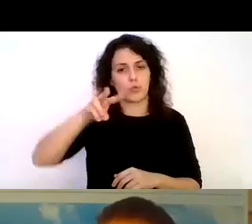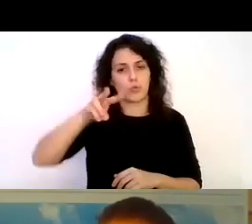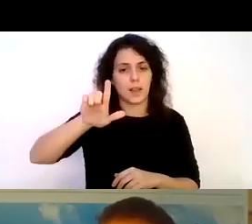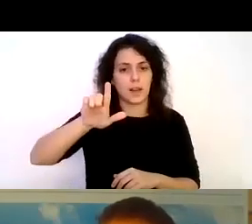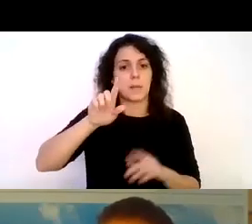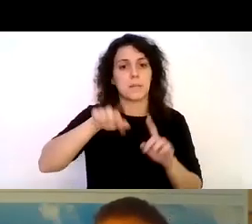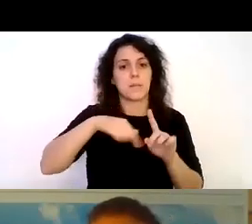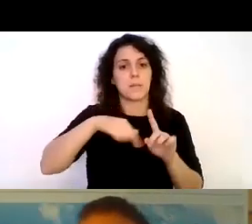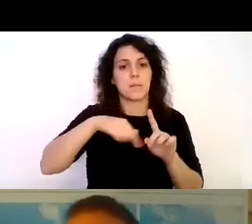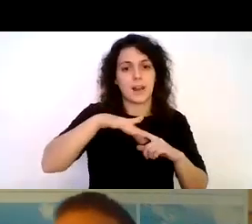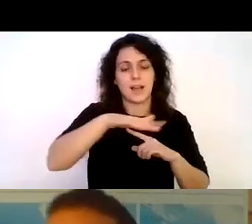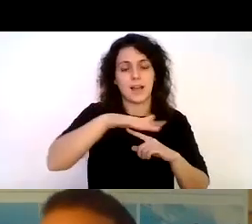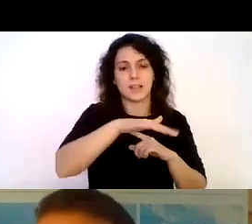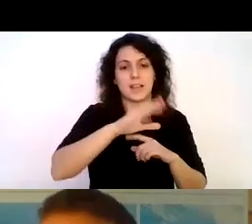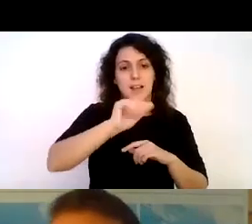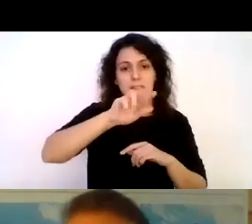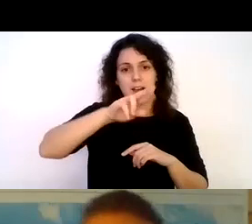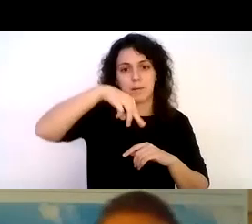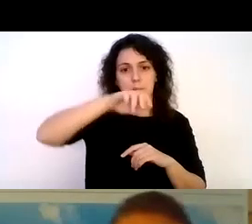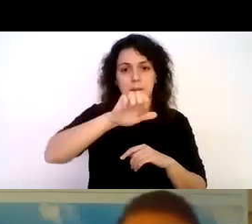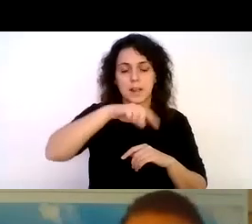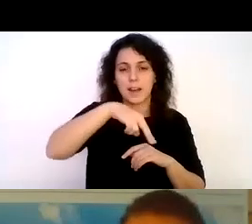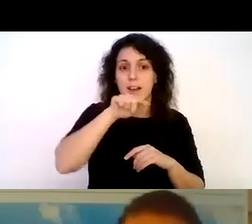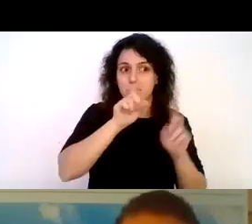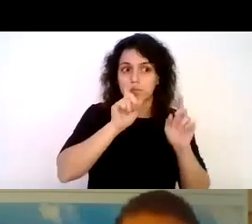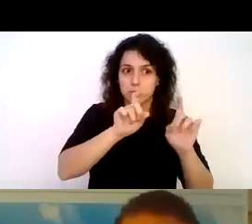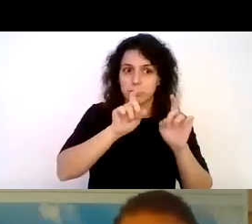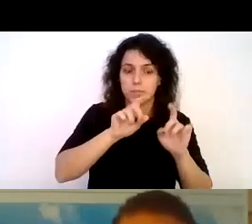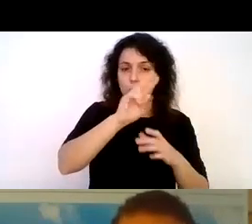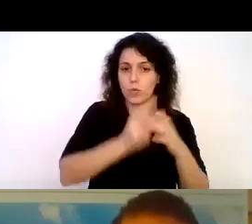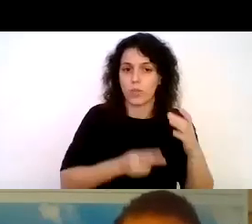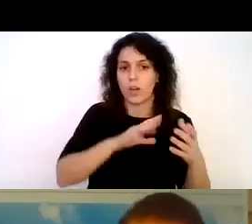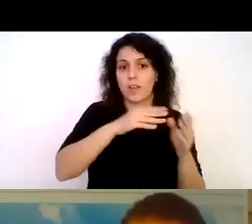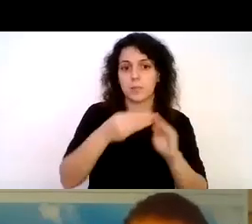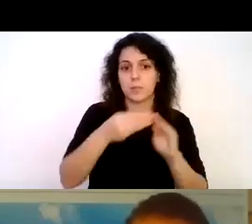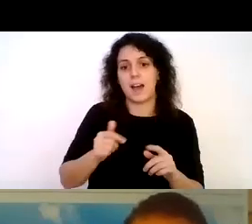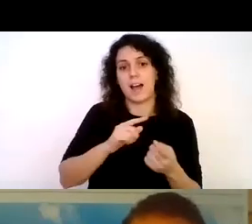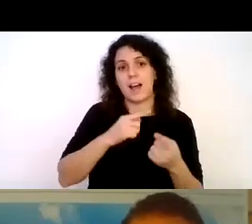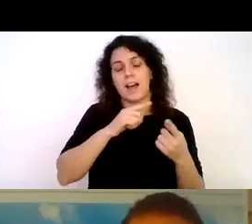instructores que promueven y ofrecen el buceo adaptado como alternativa turística inclusiva